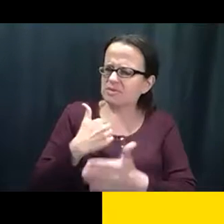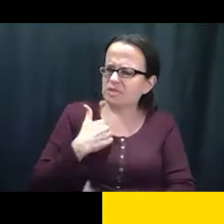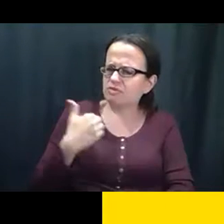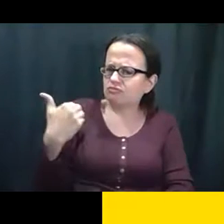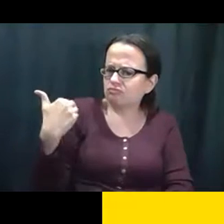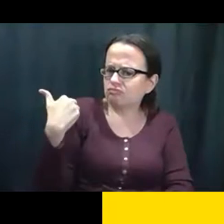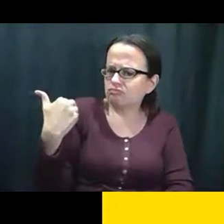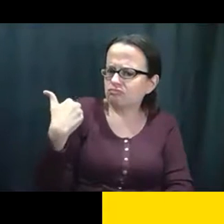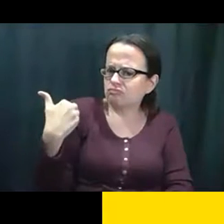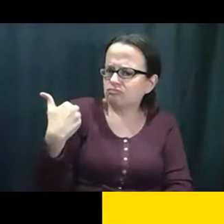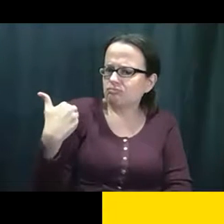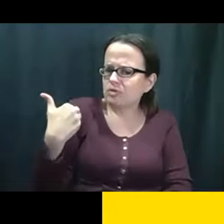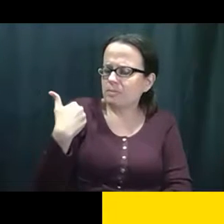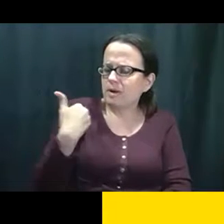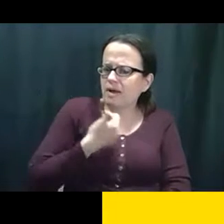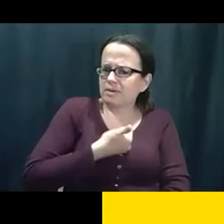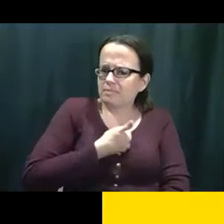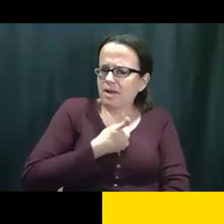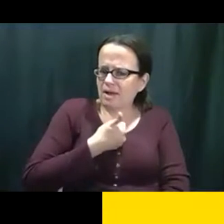Y tenía que recordar que.